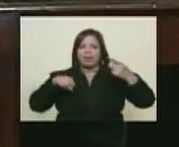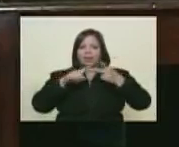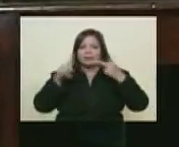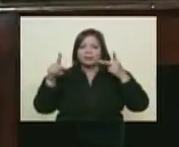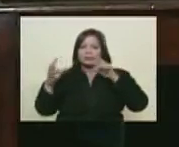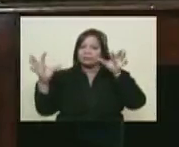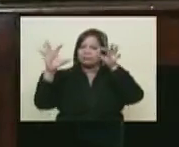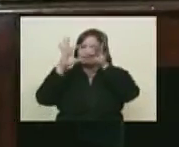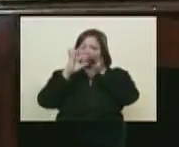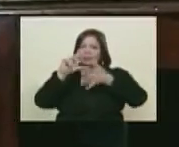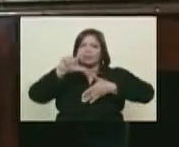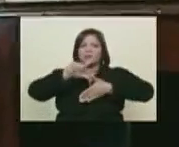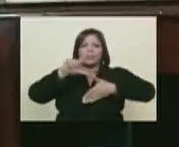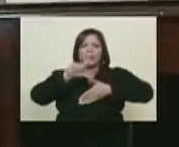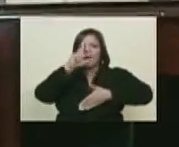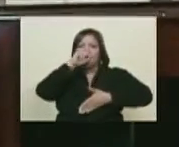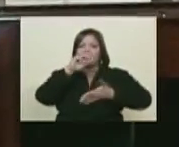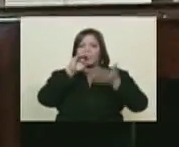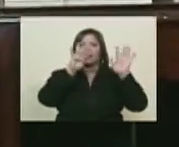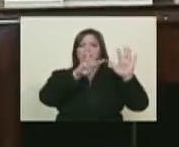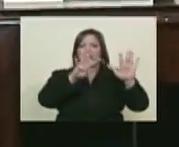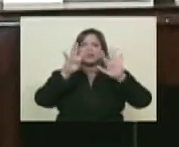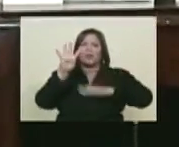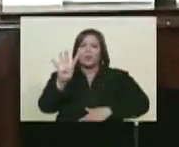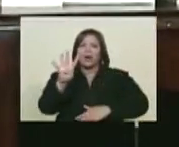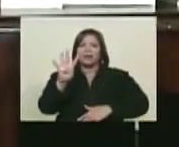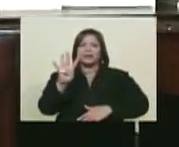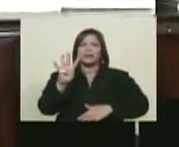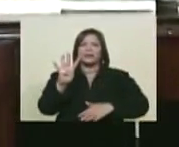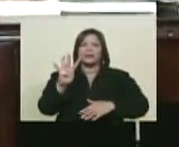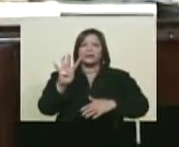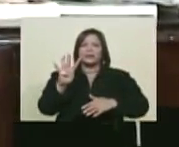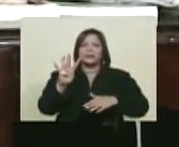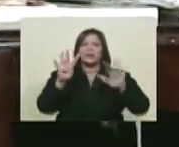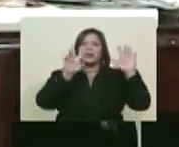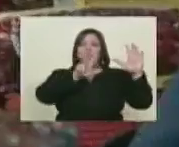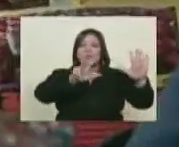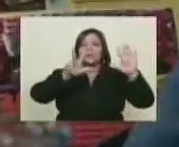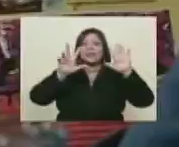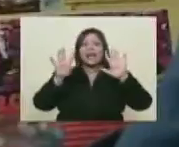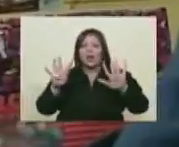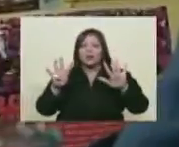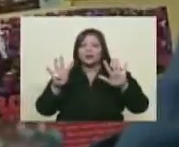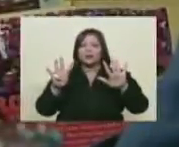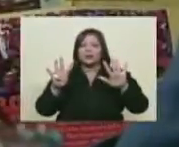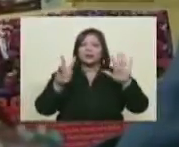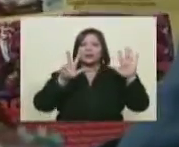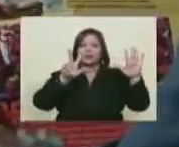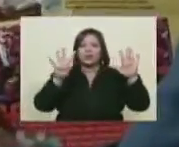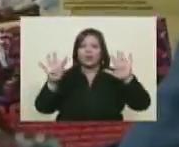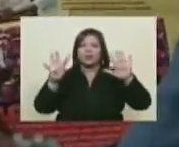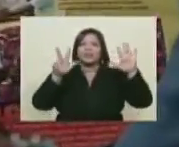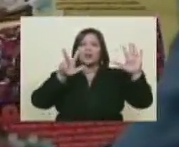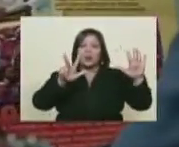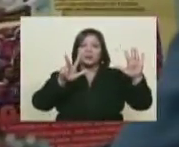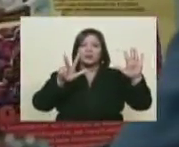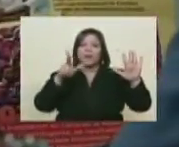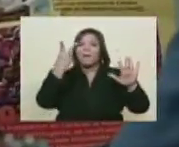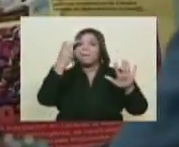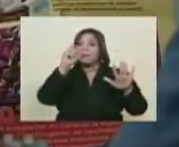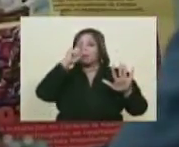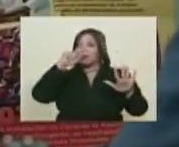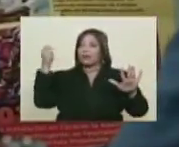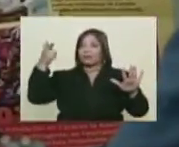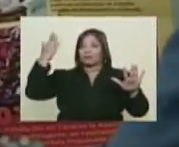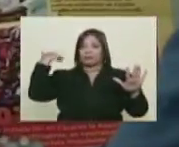convergencia latinoamericana del año 94, ya mencionabas a Mandela, en el año 98. Por cierto, el año que viene se cumplen 20 años